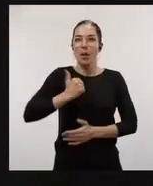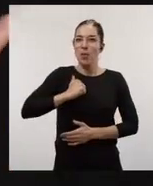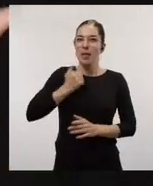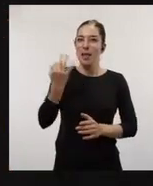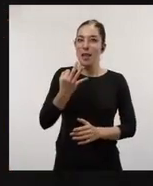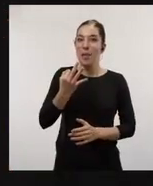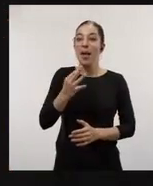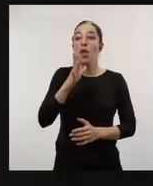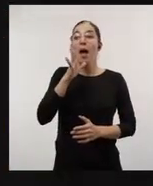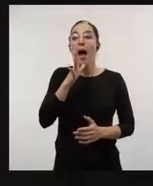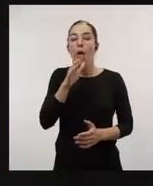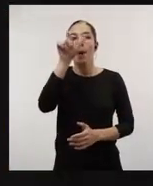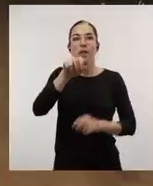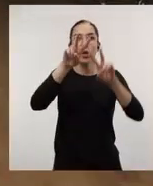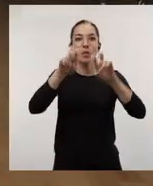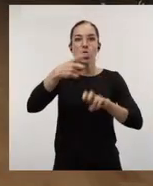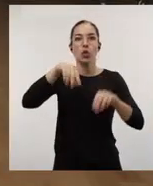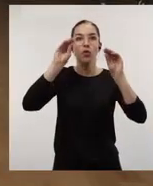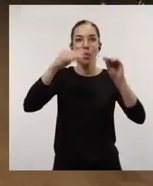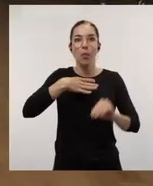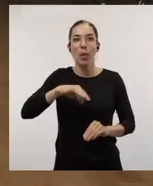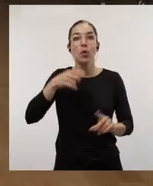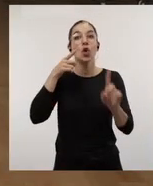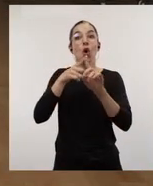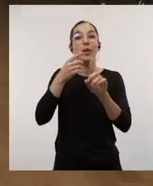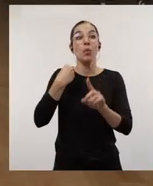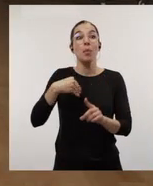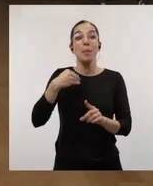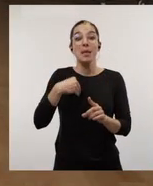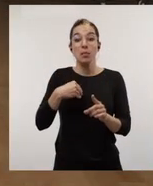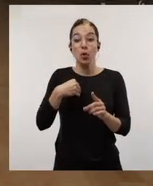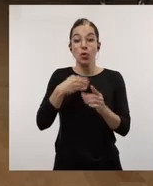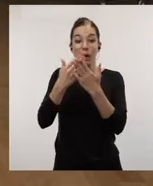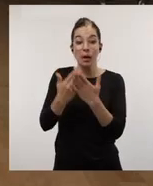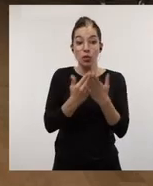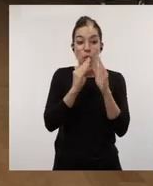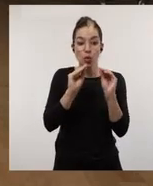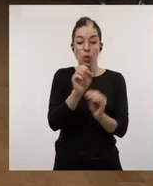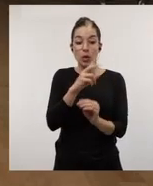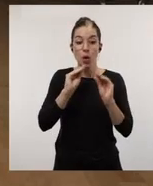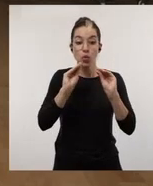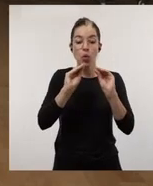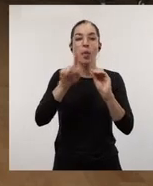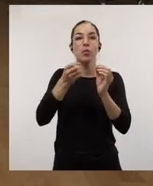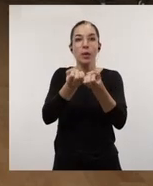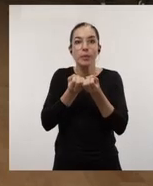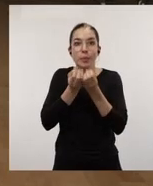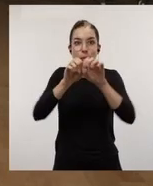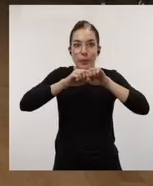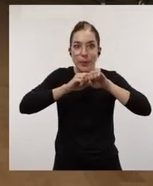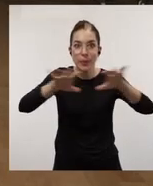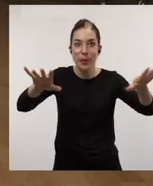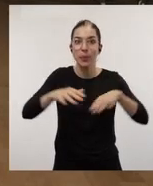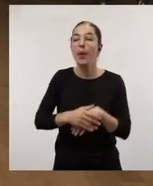en las que hemos avanzado y ahora seremos capaces de formar a nuestros investigadores para que consigan transmitir esos trabajos y ese